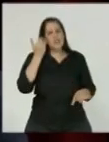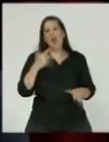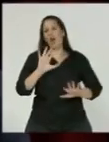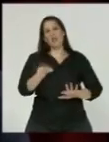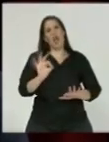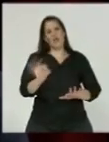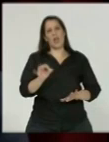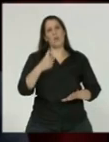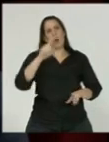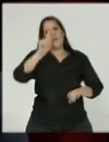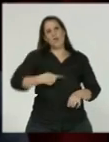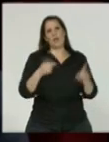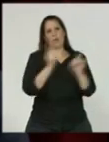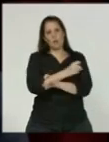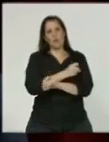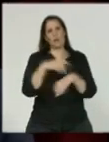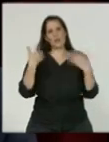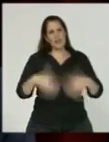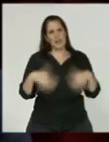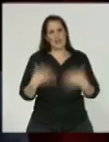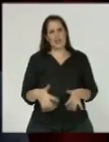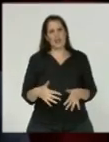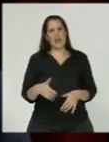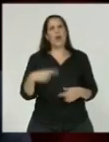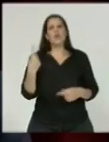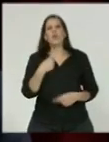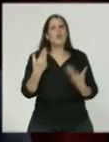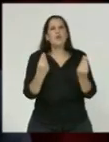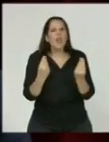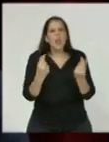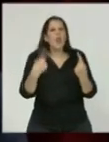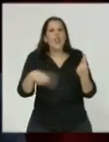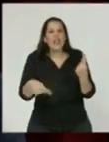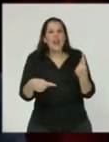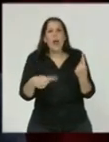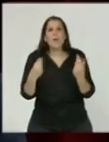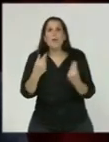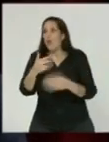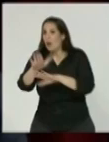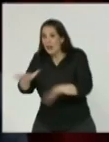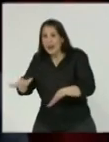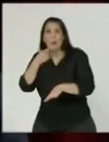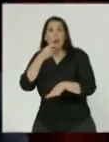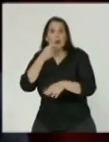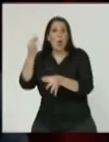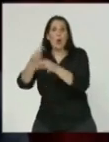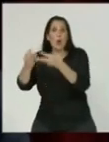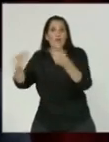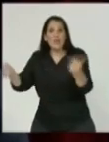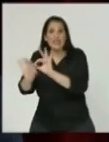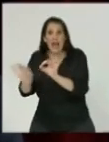puede generar. A lo que hay que temer es a que los chicos no terminen el colegio.